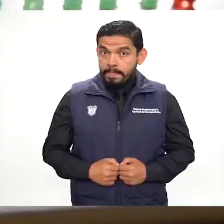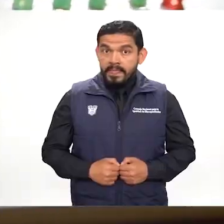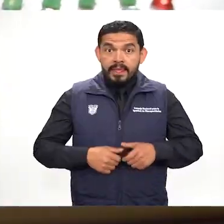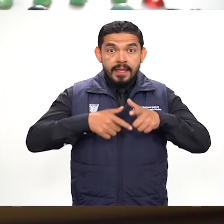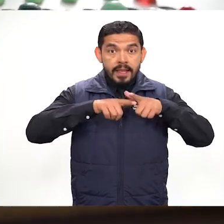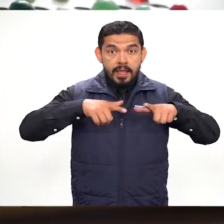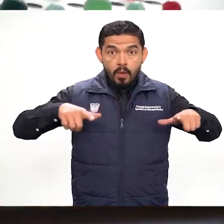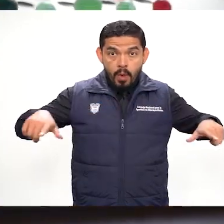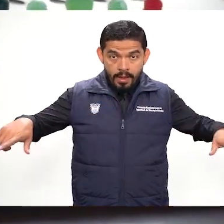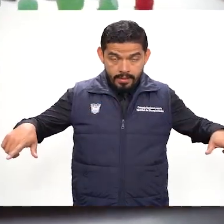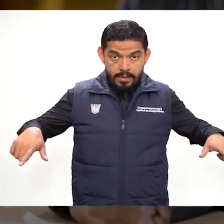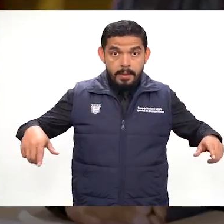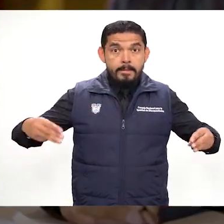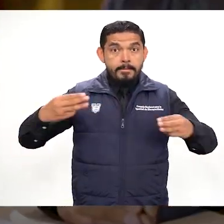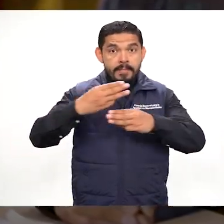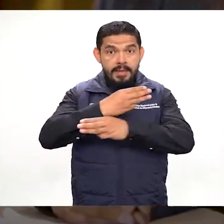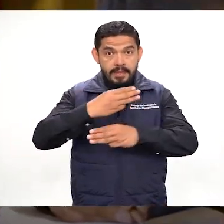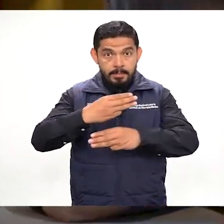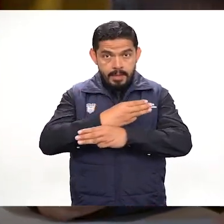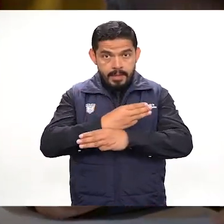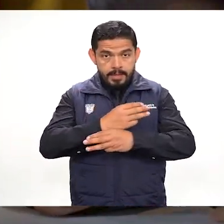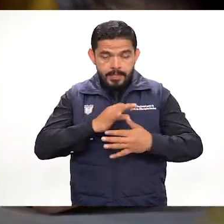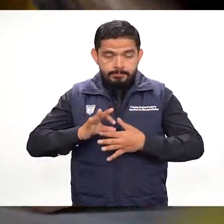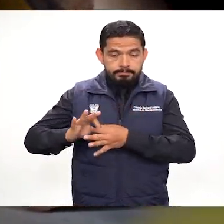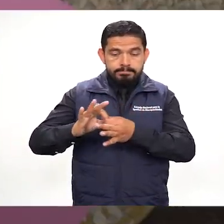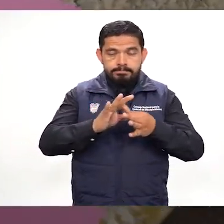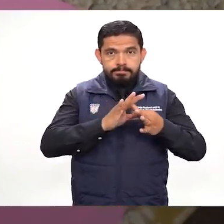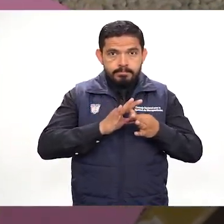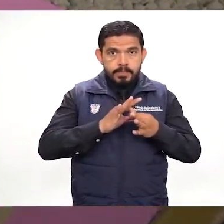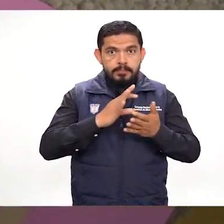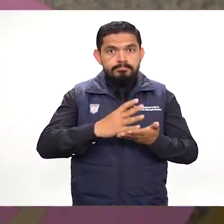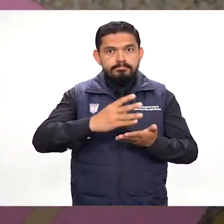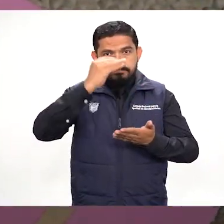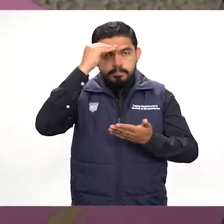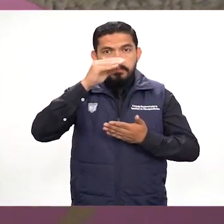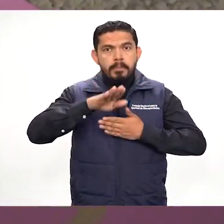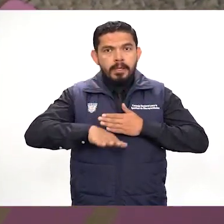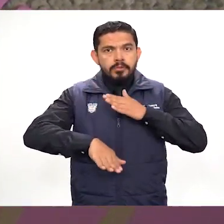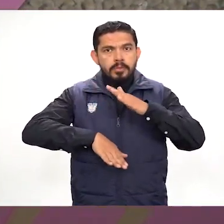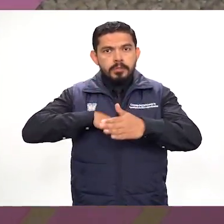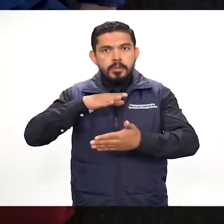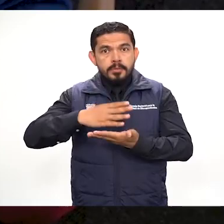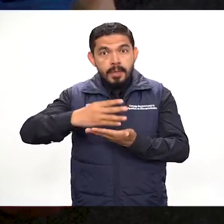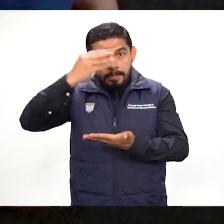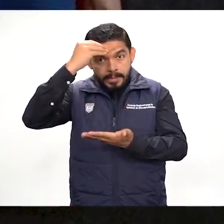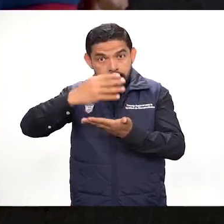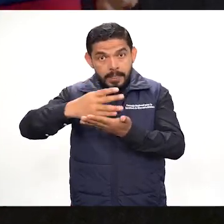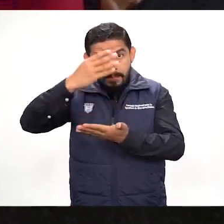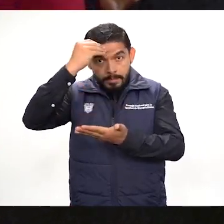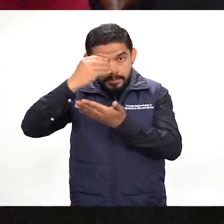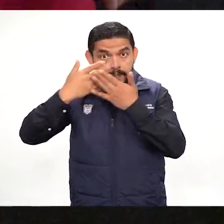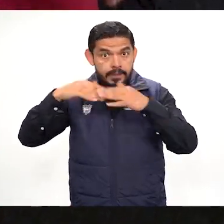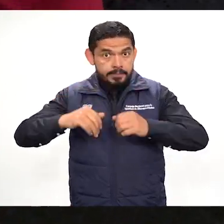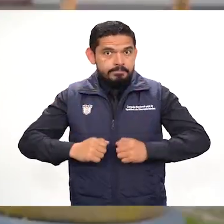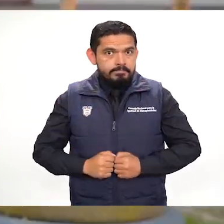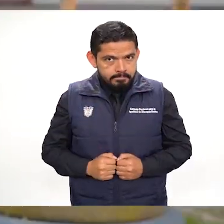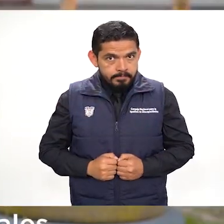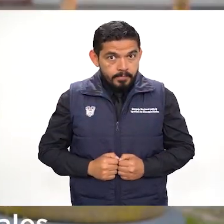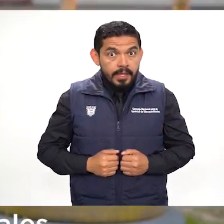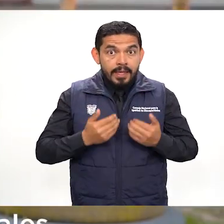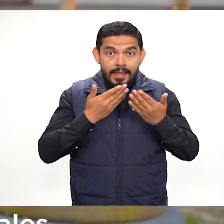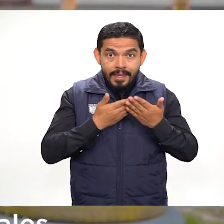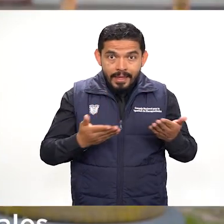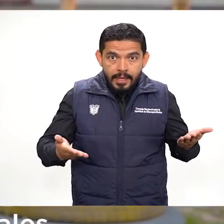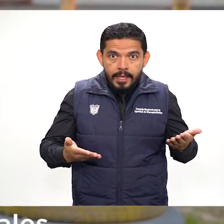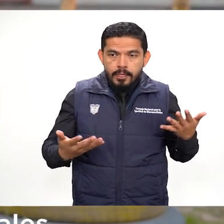El lenguaje y matemáticas va interconectado desde las primeras fases de aprendizaje, de tal forma que uno puede también